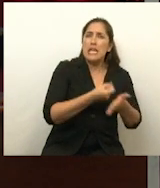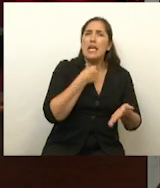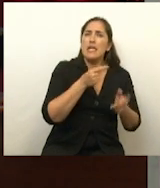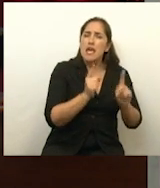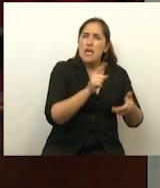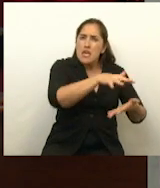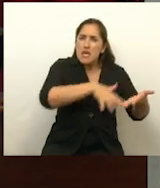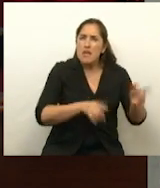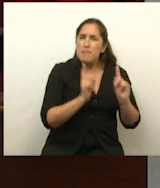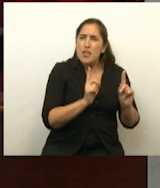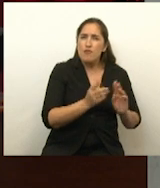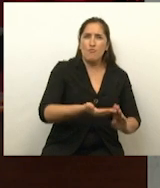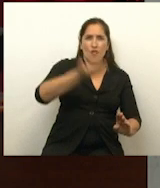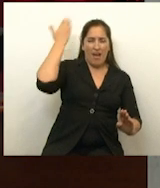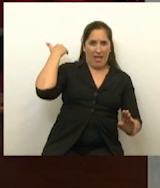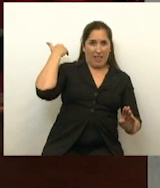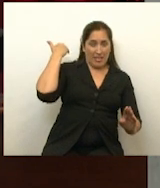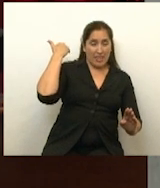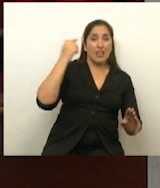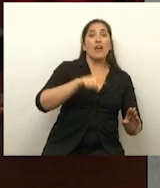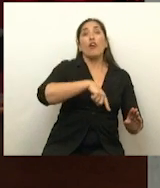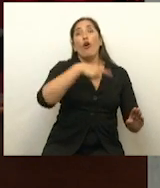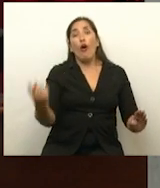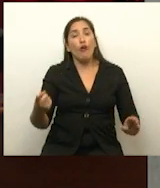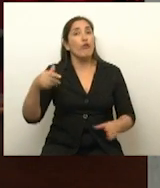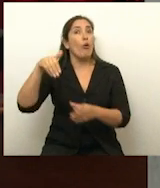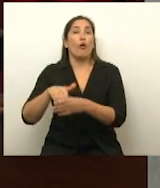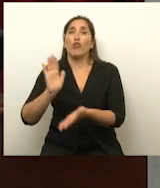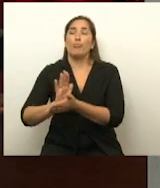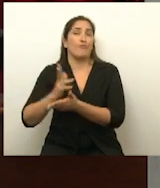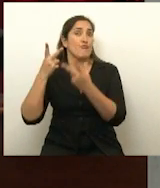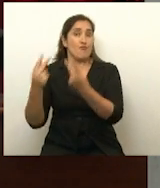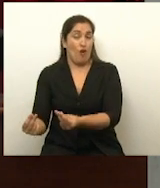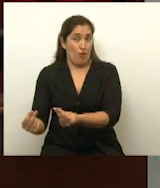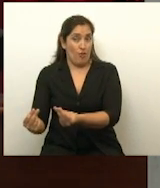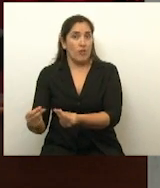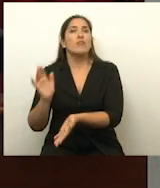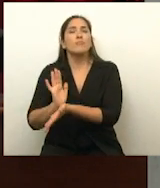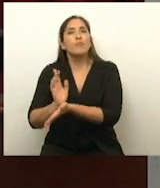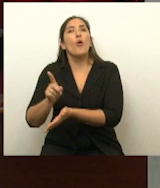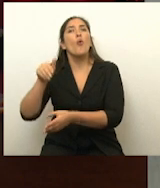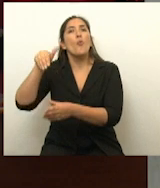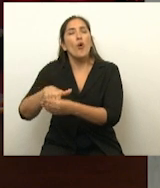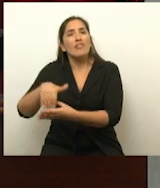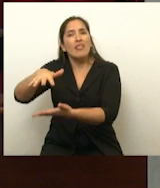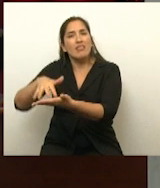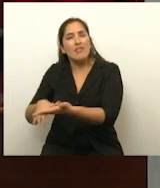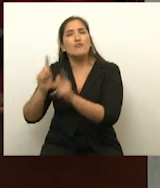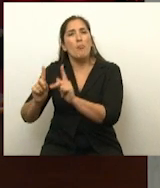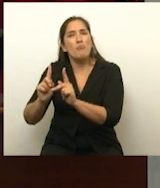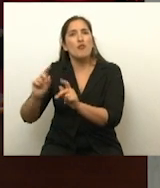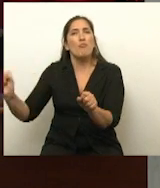original del Senado. Y los que voten por la negativa van a votar por el texto que